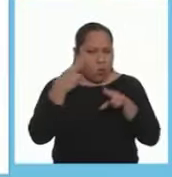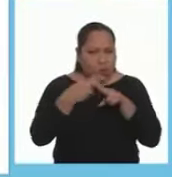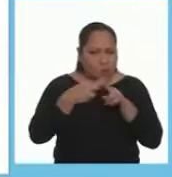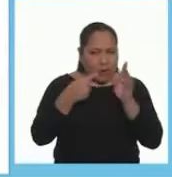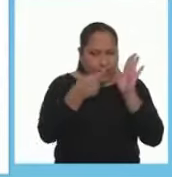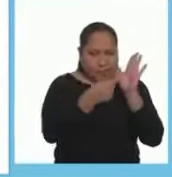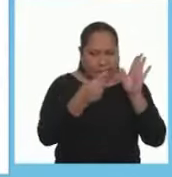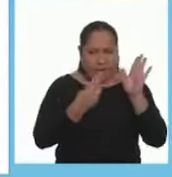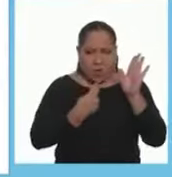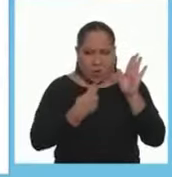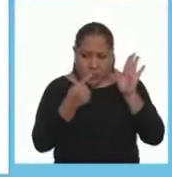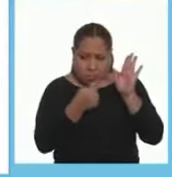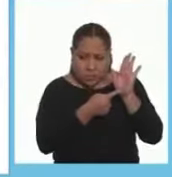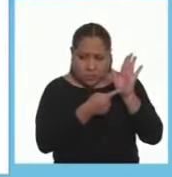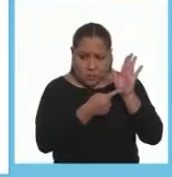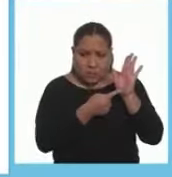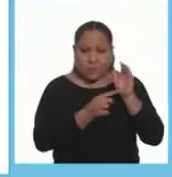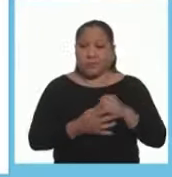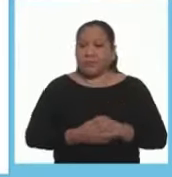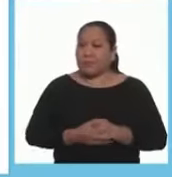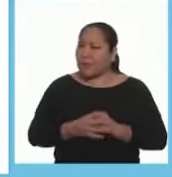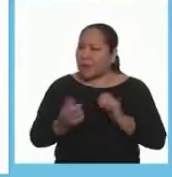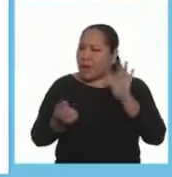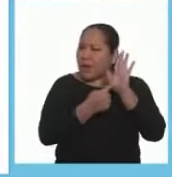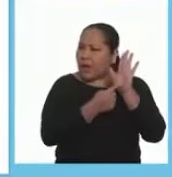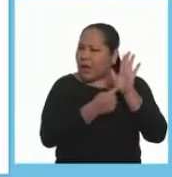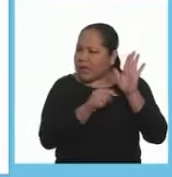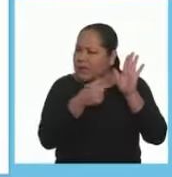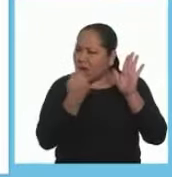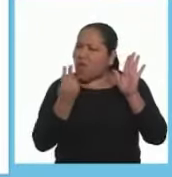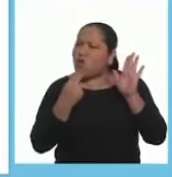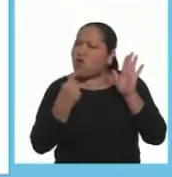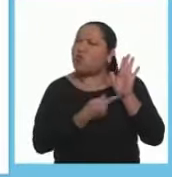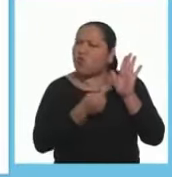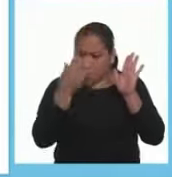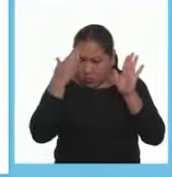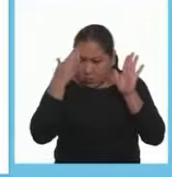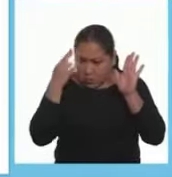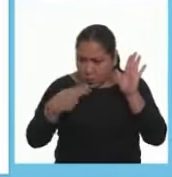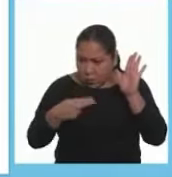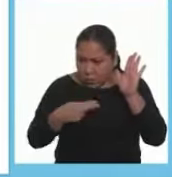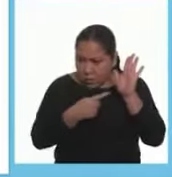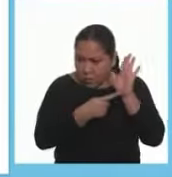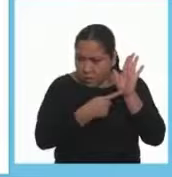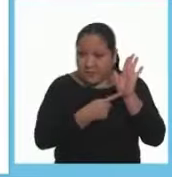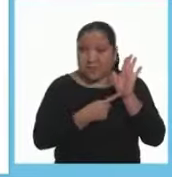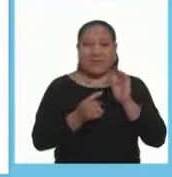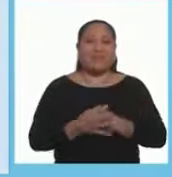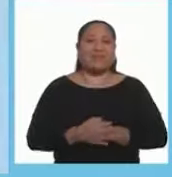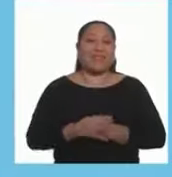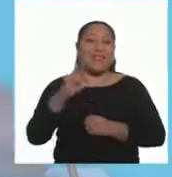¿Sabes cómo se llama este postre? ¿Sabes cómo se llama este otro?